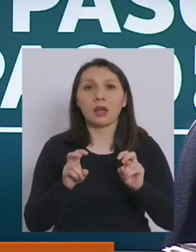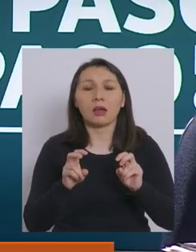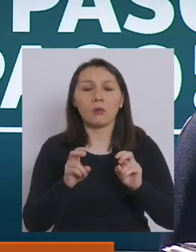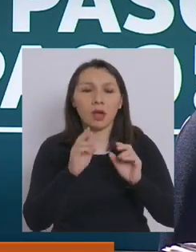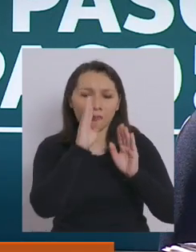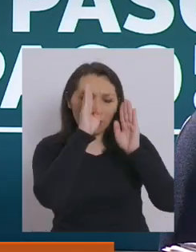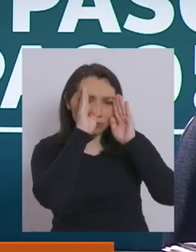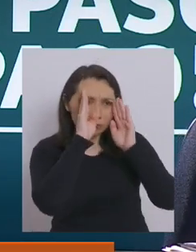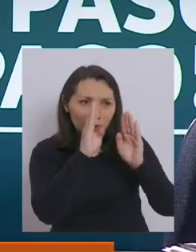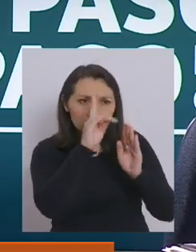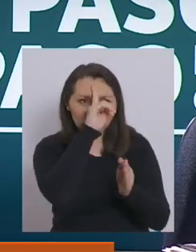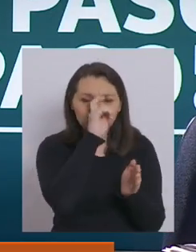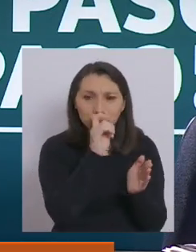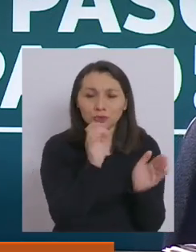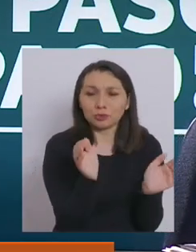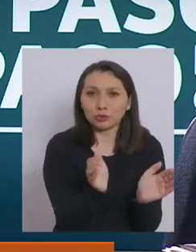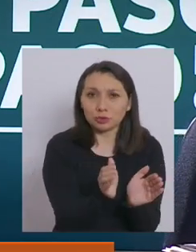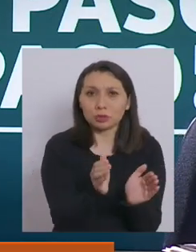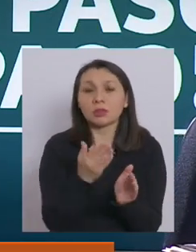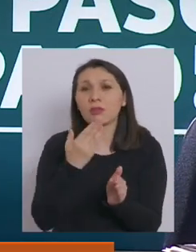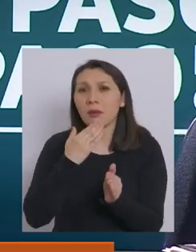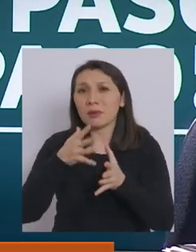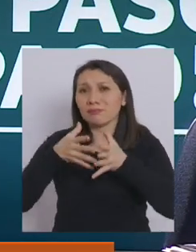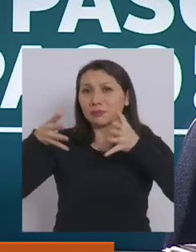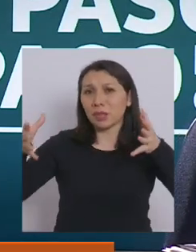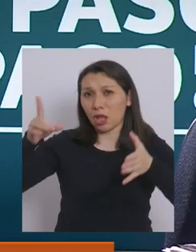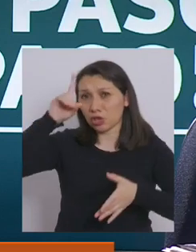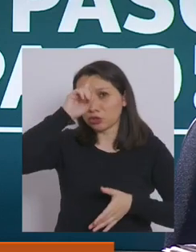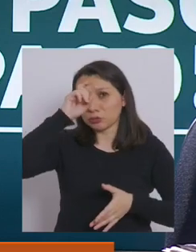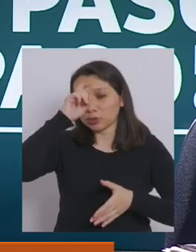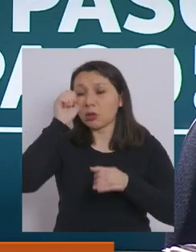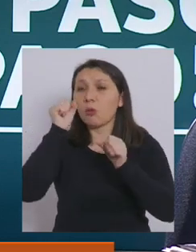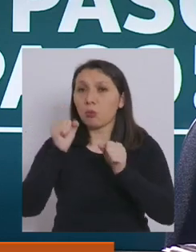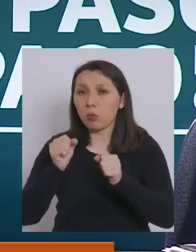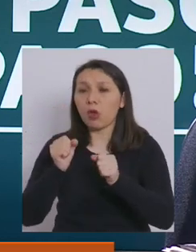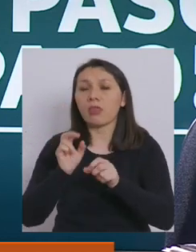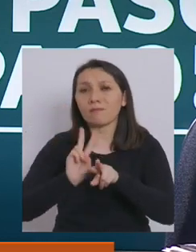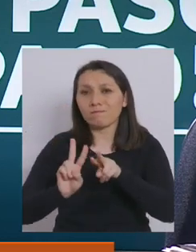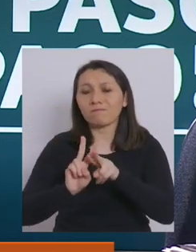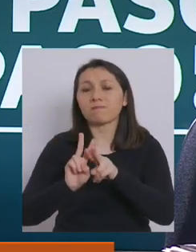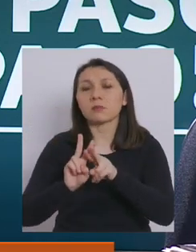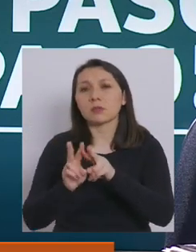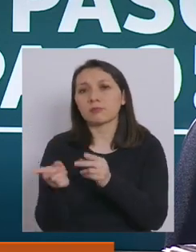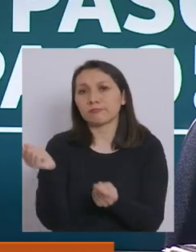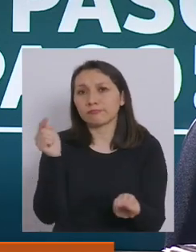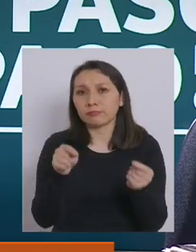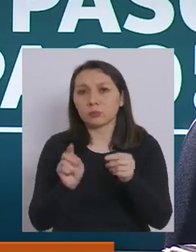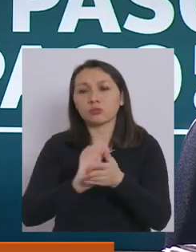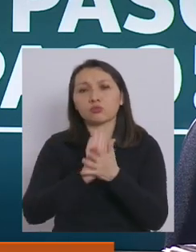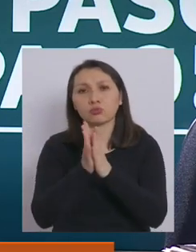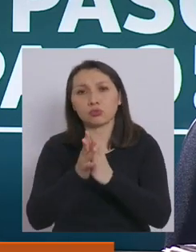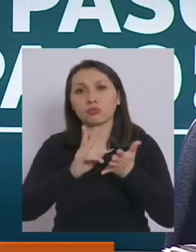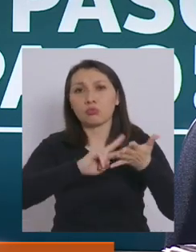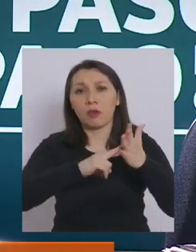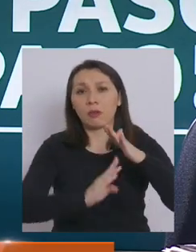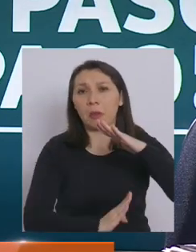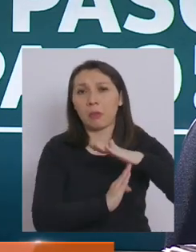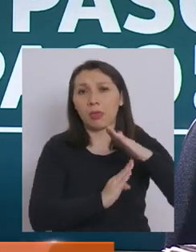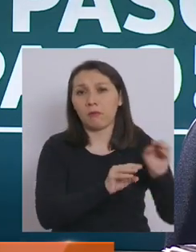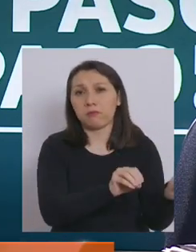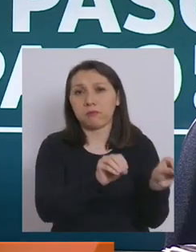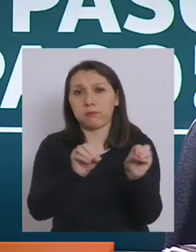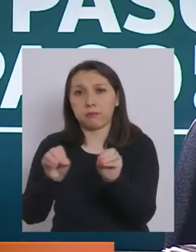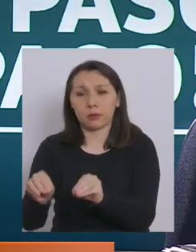primaria como los entes hospitalarios puedan ir resolviendo toda esta problemática que ha quedado